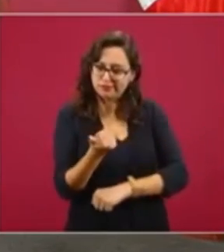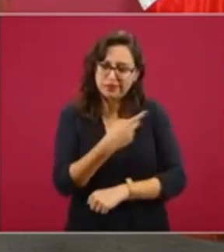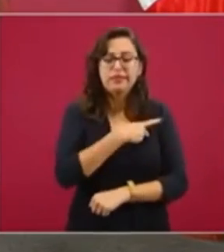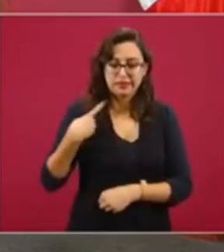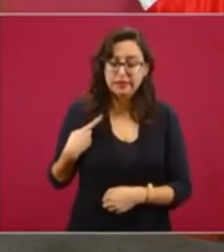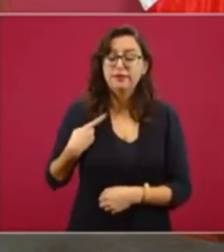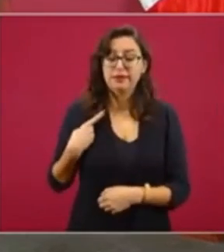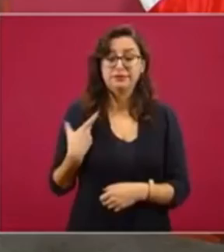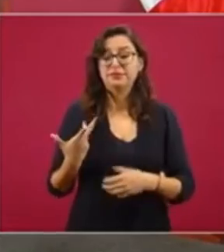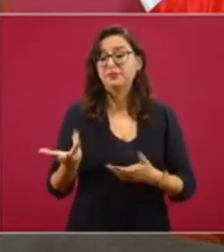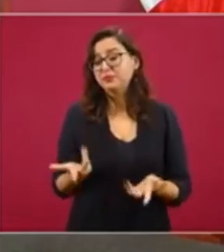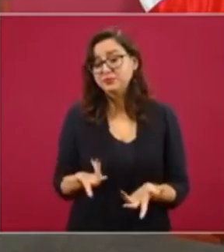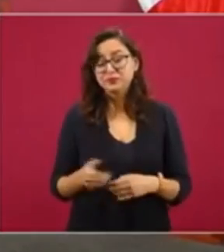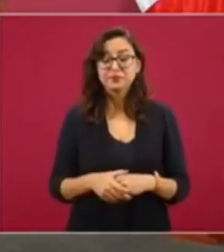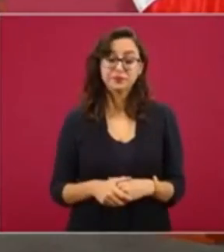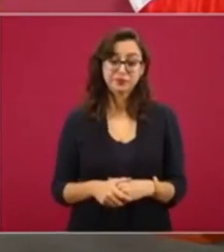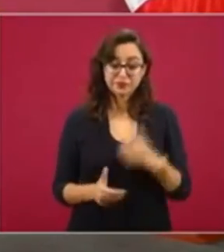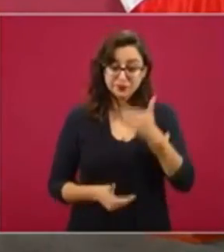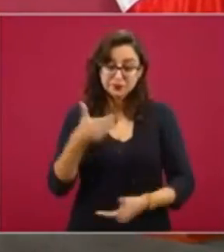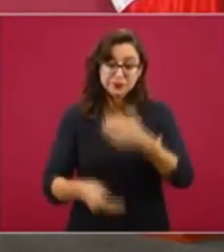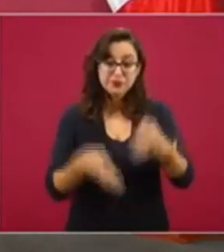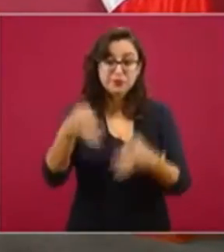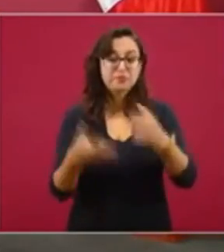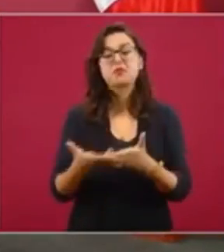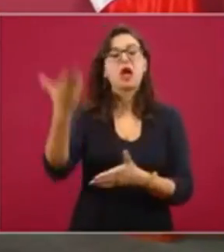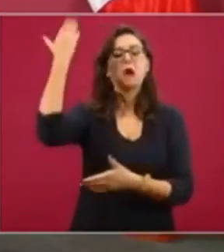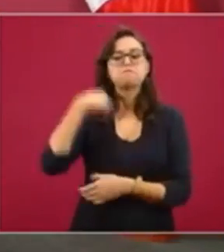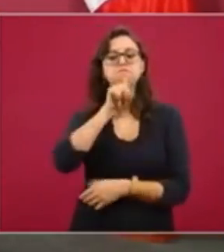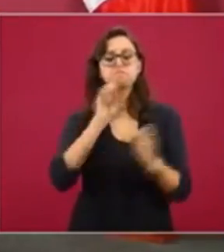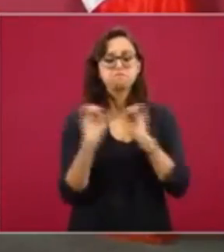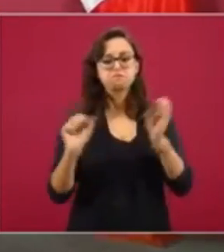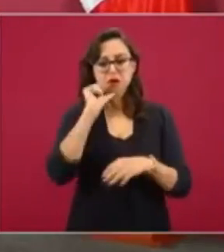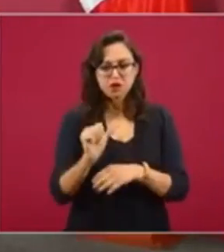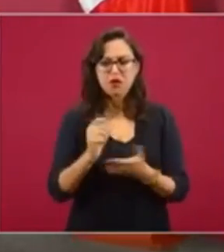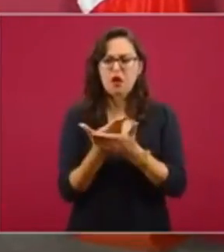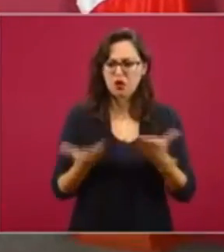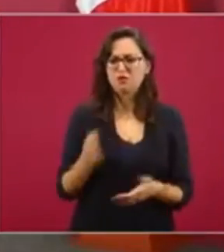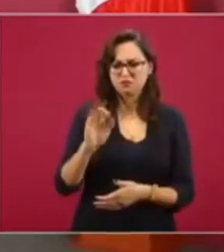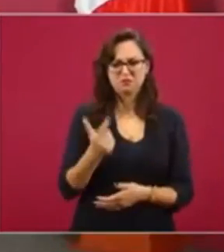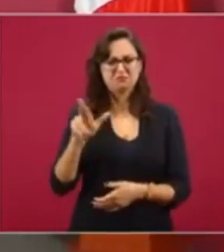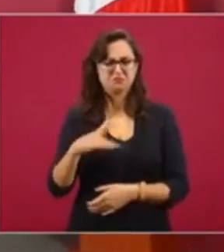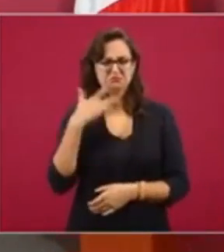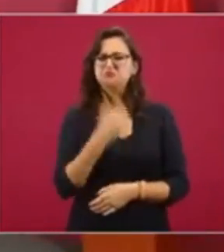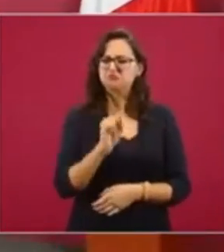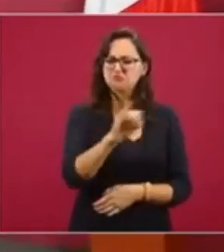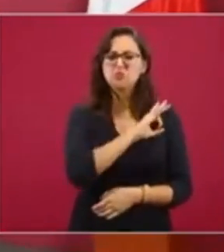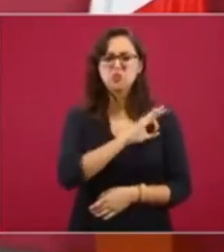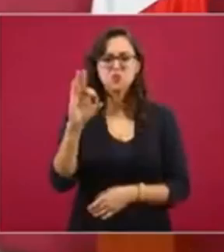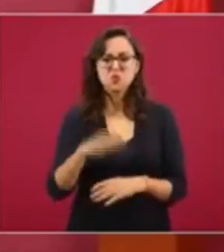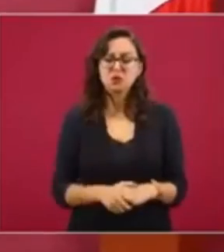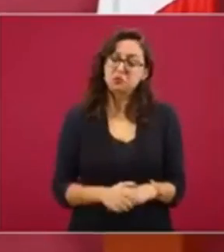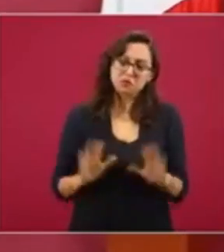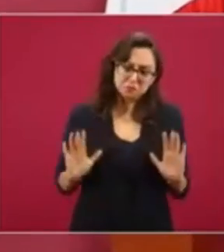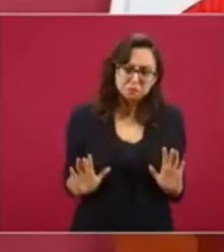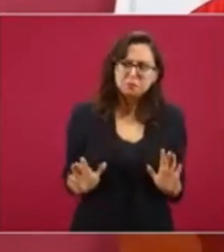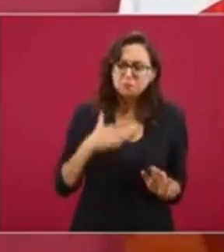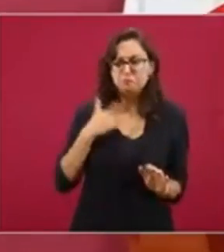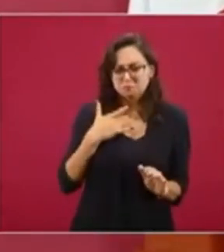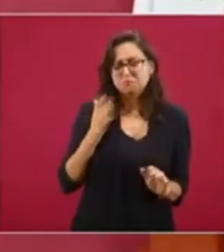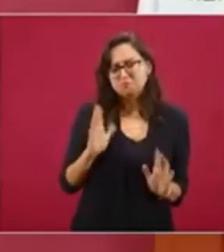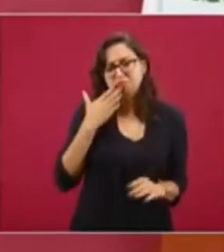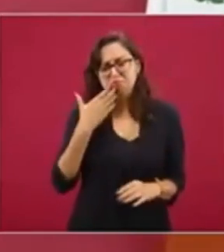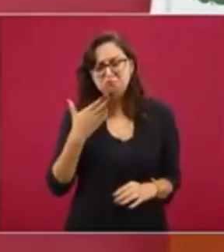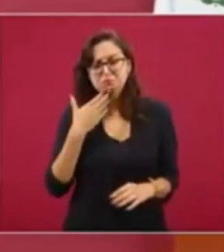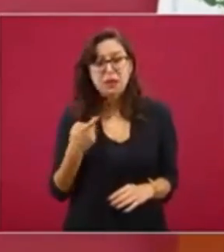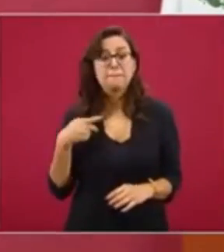Y son instrumentos o procedimientos que antes no se aplicaban y que ahora la Fiscalía los está llevando a cabo. Yo lo veo bien. sea,